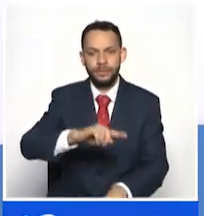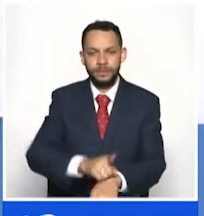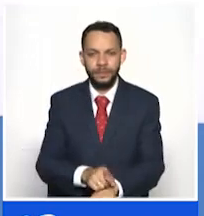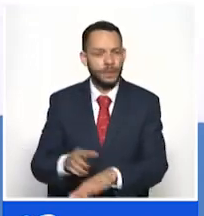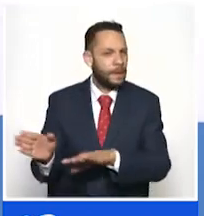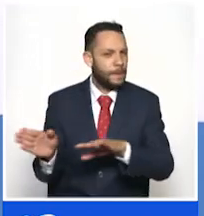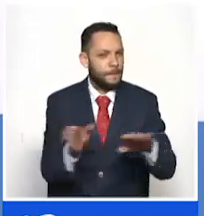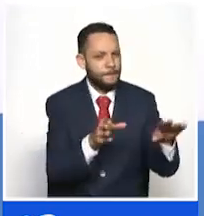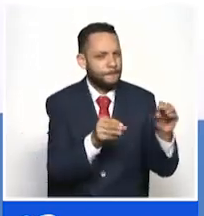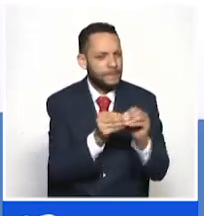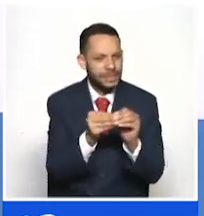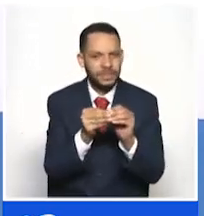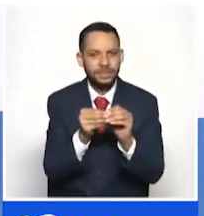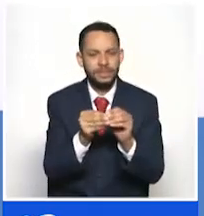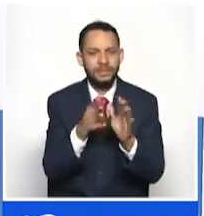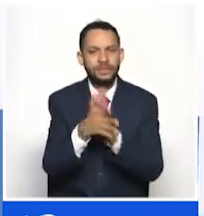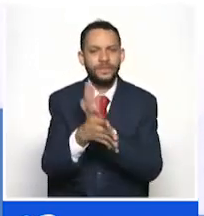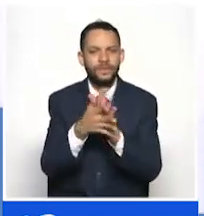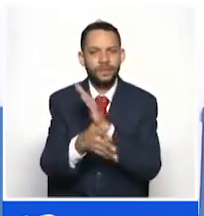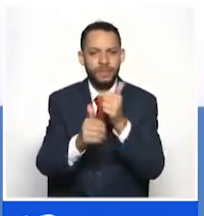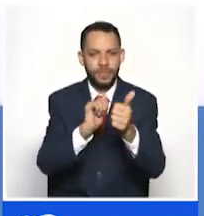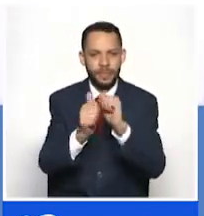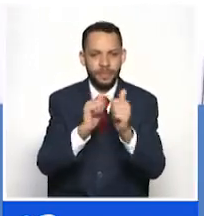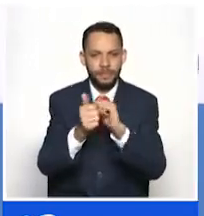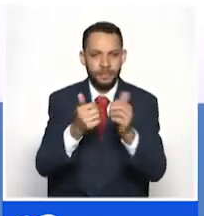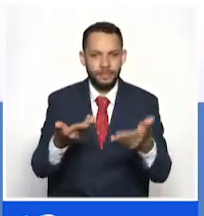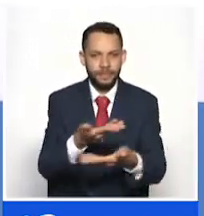hechos que son noticia en el deporte local nacional y mundial